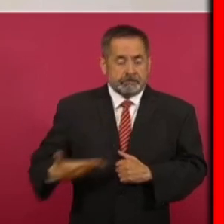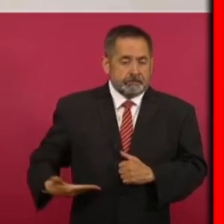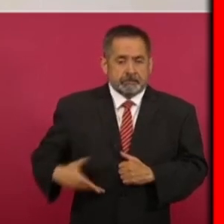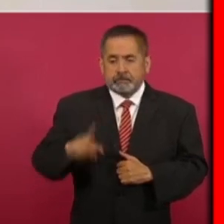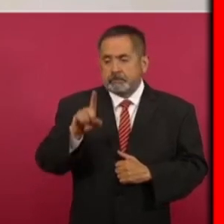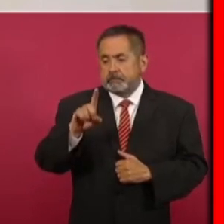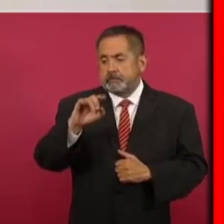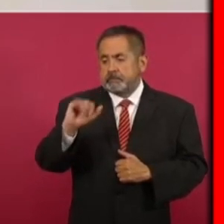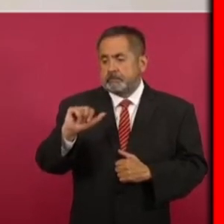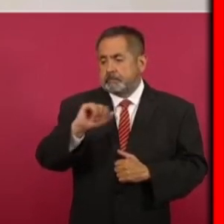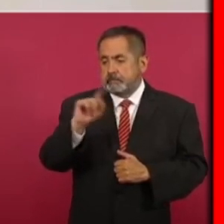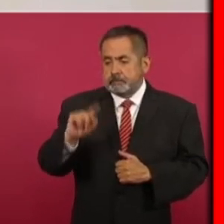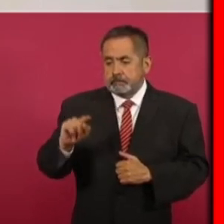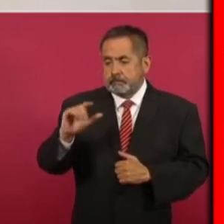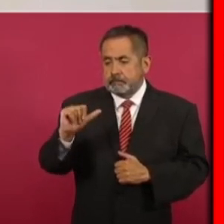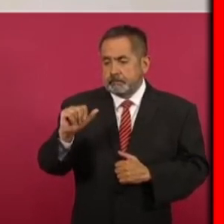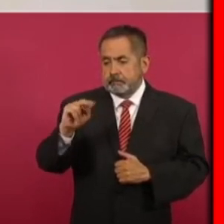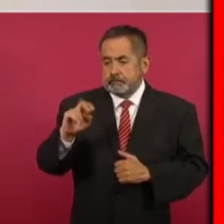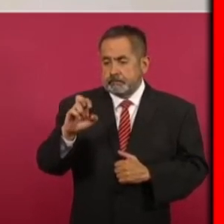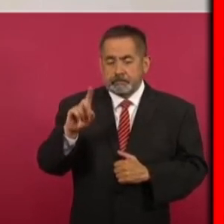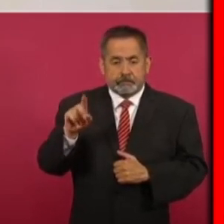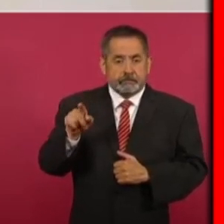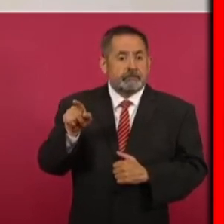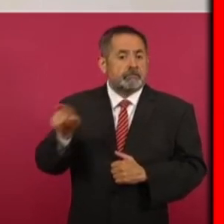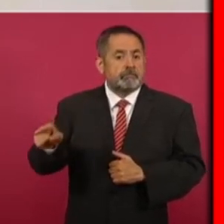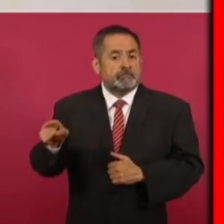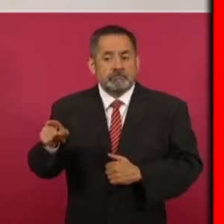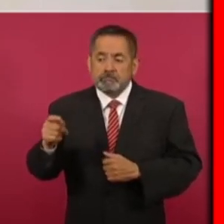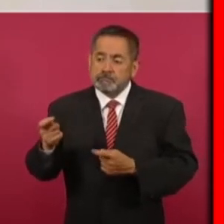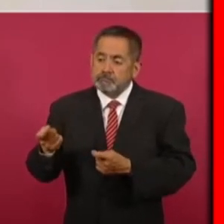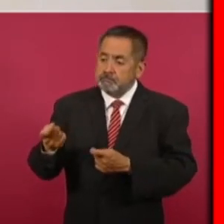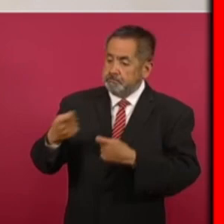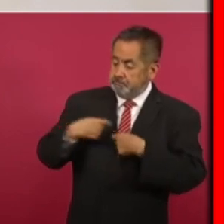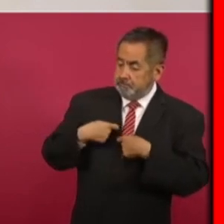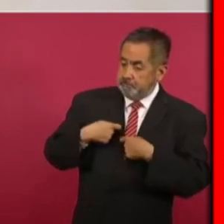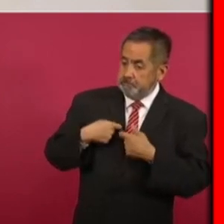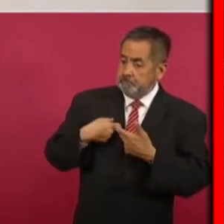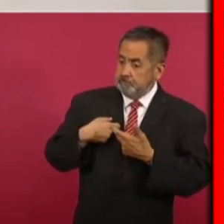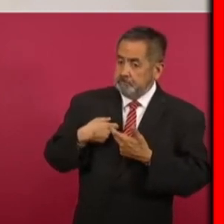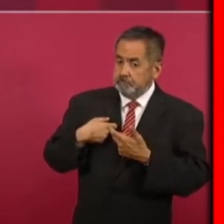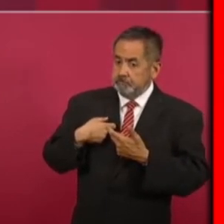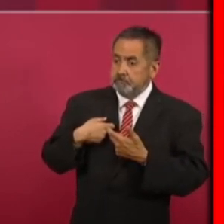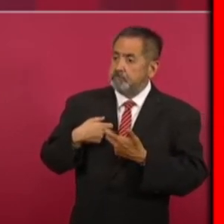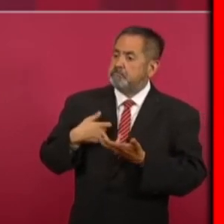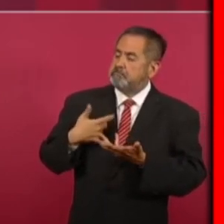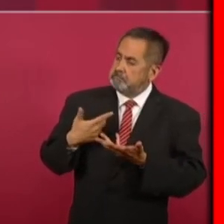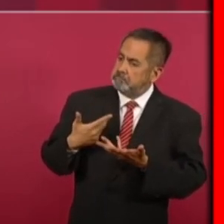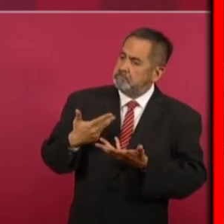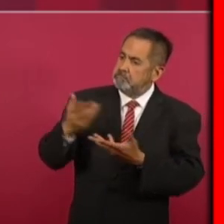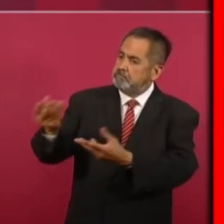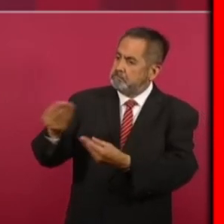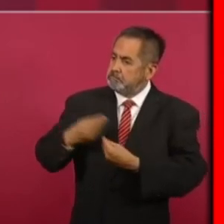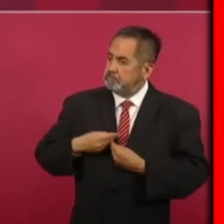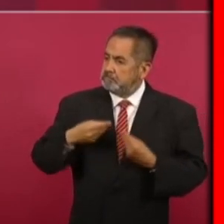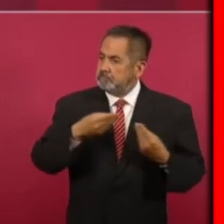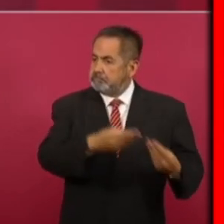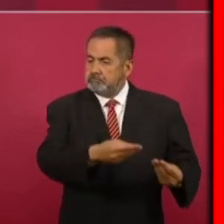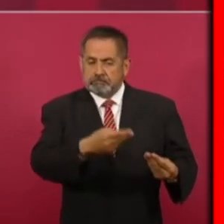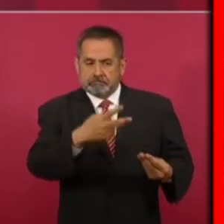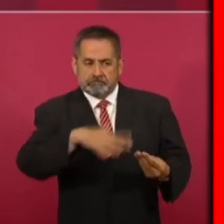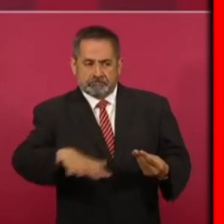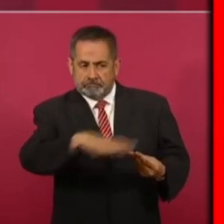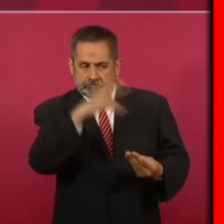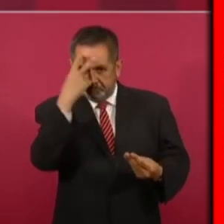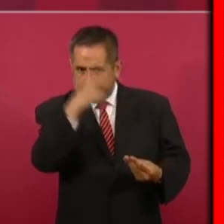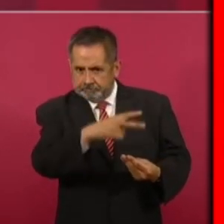Canel me entregó para devolverle a